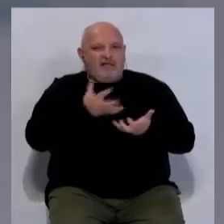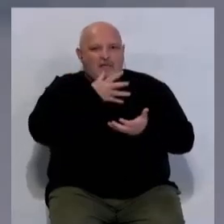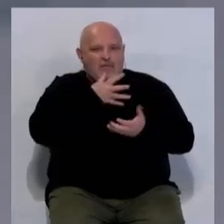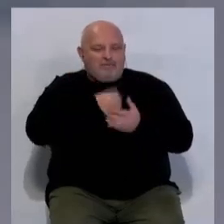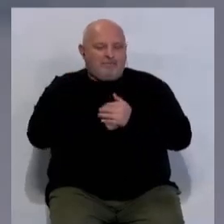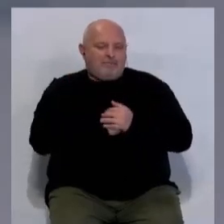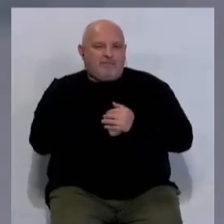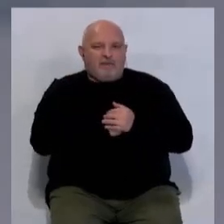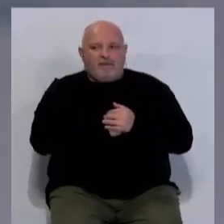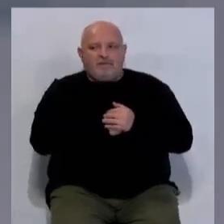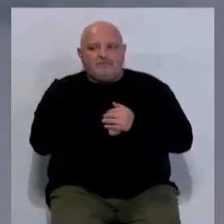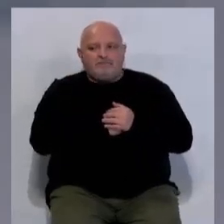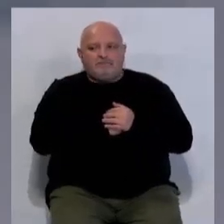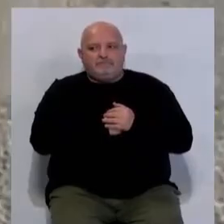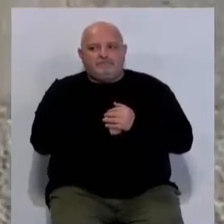extrema.